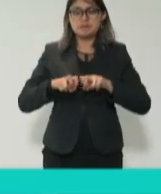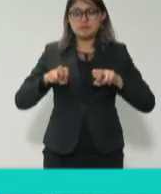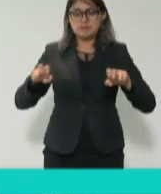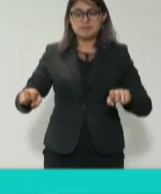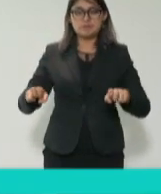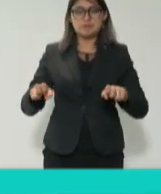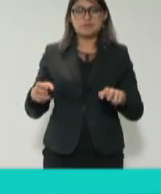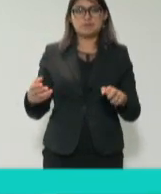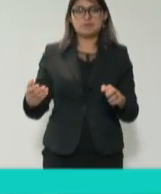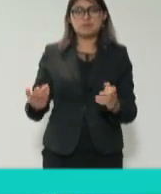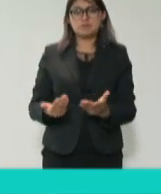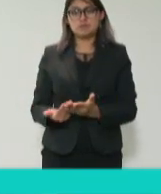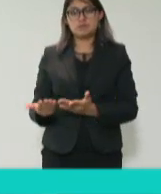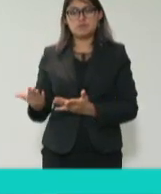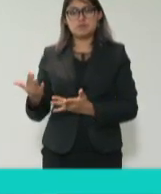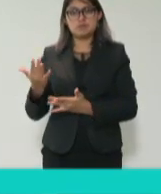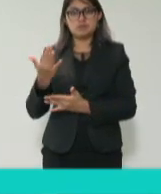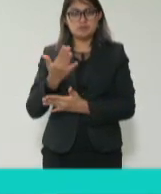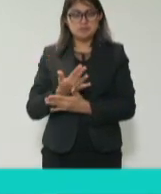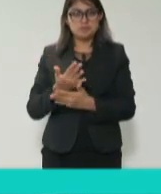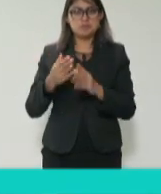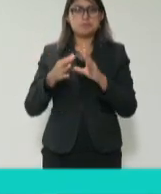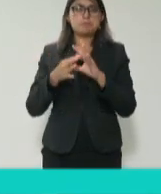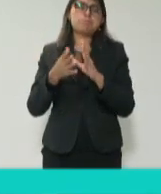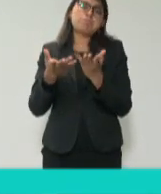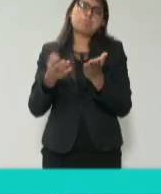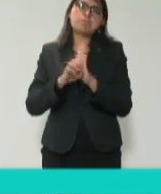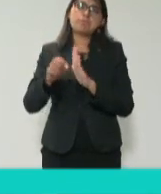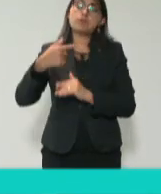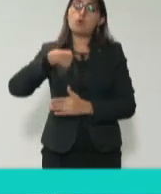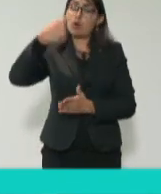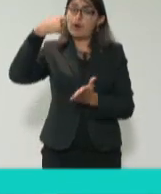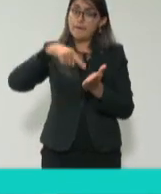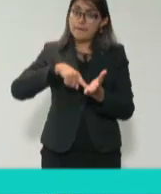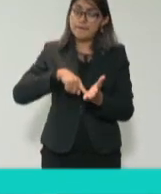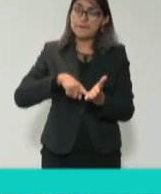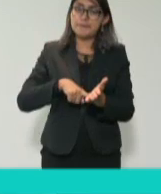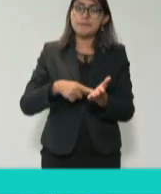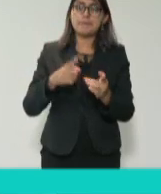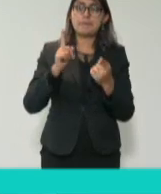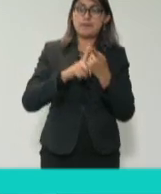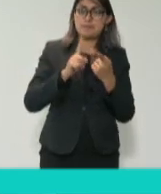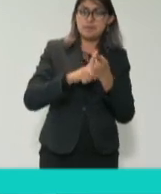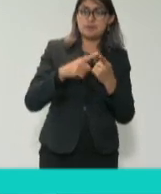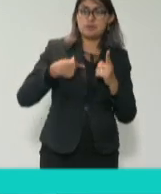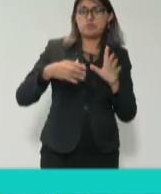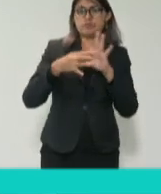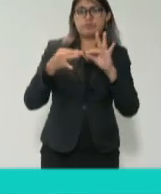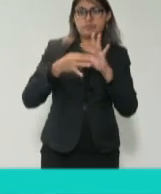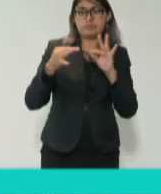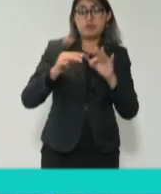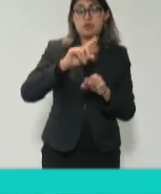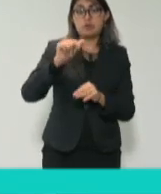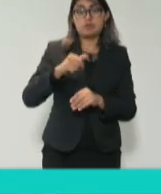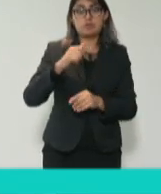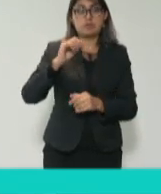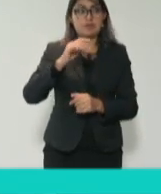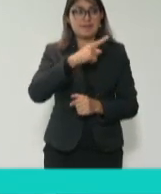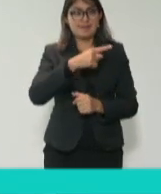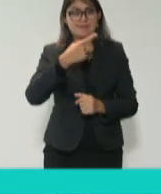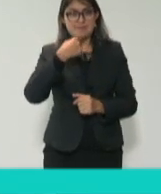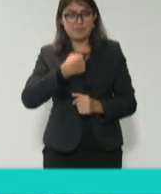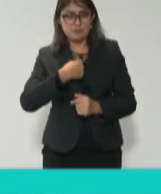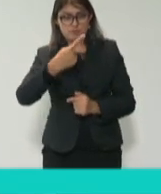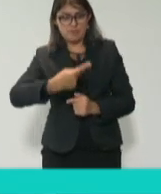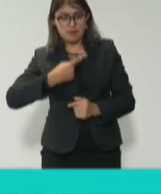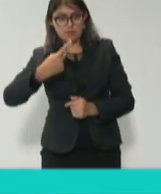de la mañana, que primero que nada yo considero y voy a hacer la exposición y después voy a contestar las preguntas sobre las cuales inicia la